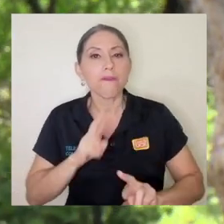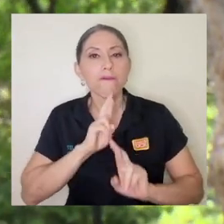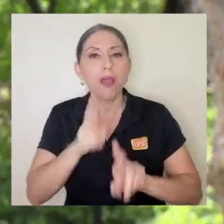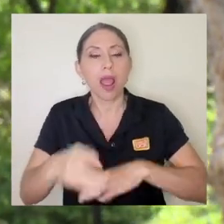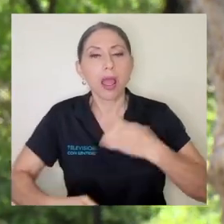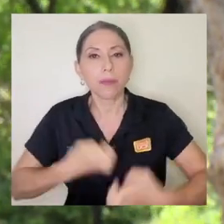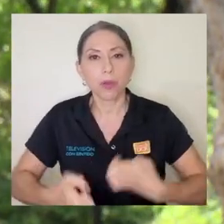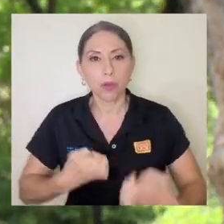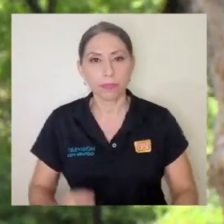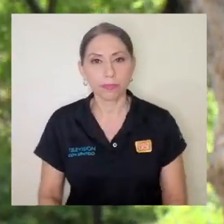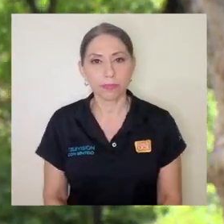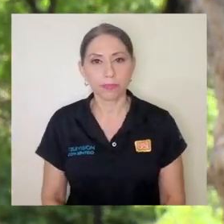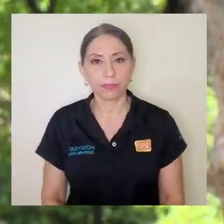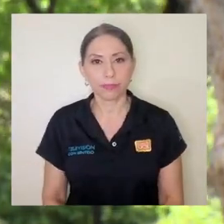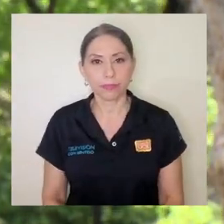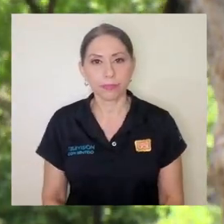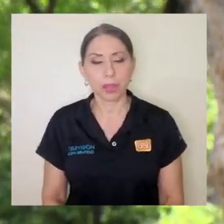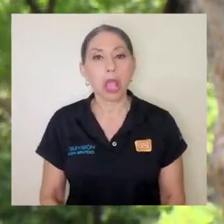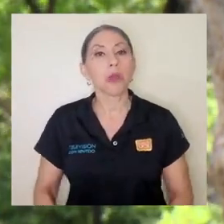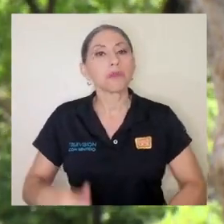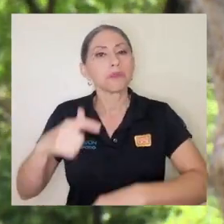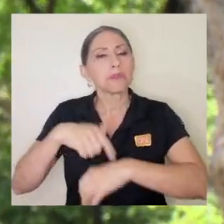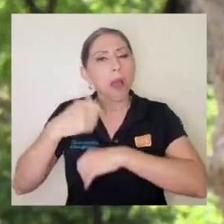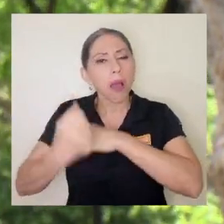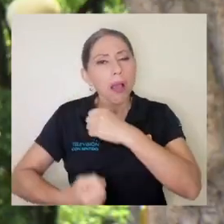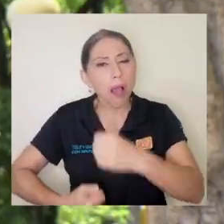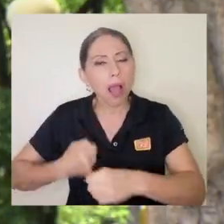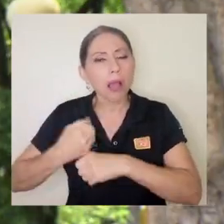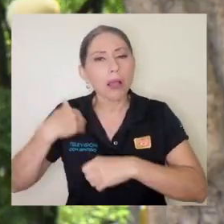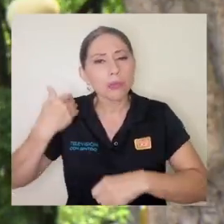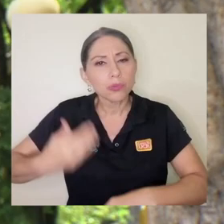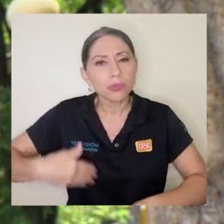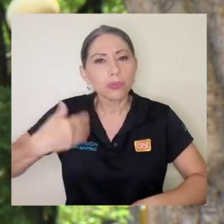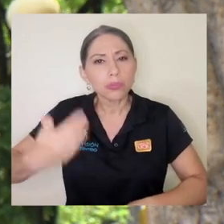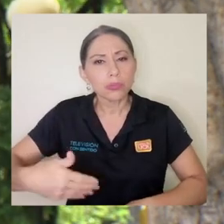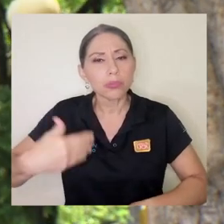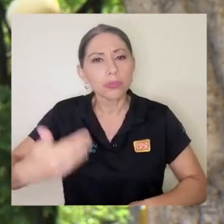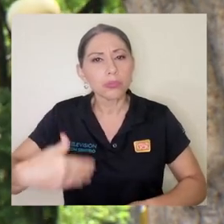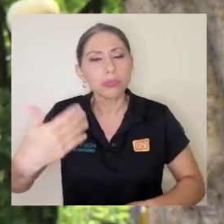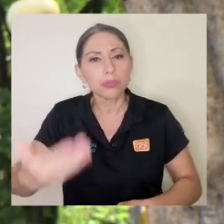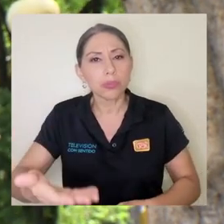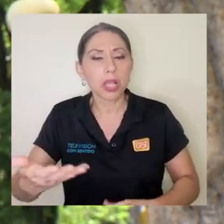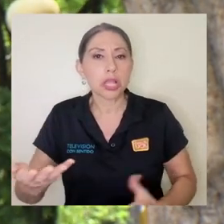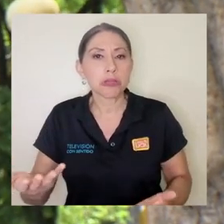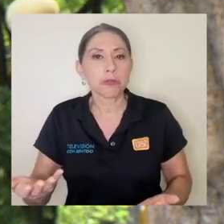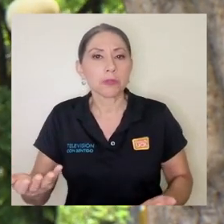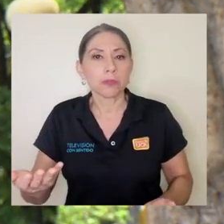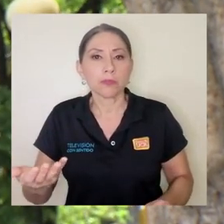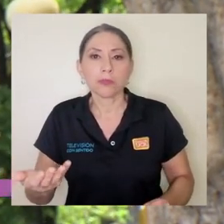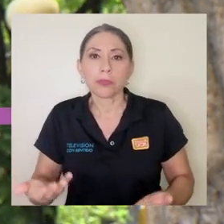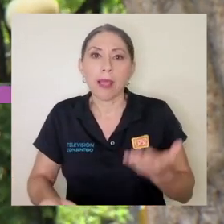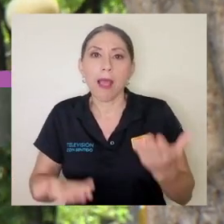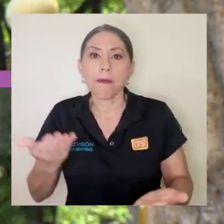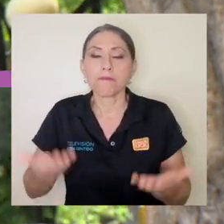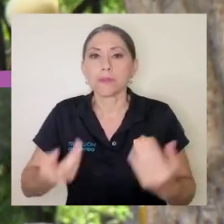vaya modificando mi reacción emocional. Con el paso de los años puede ser que